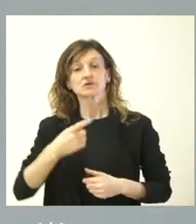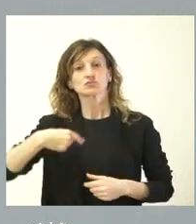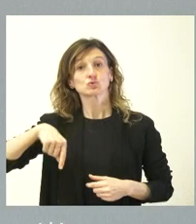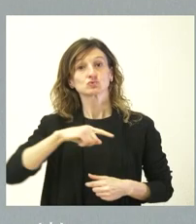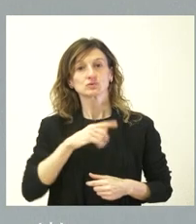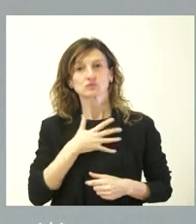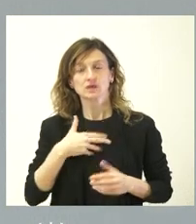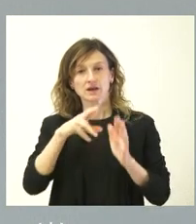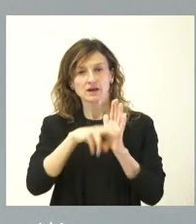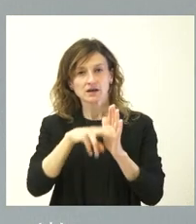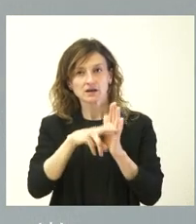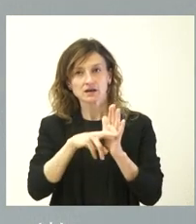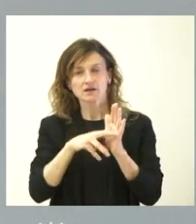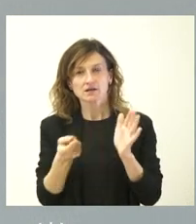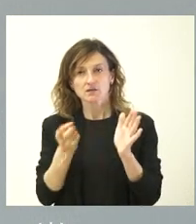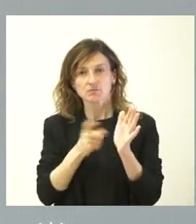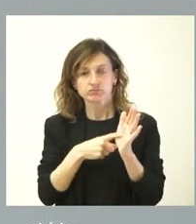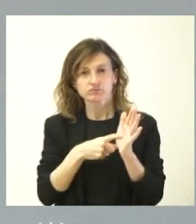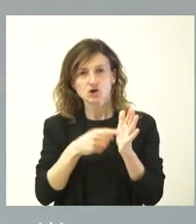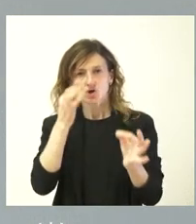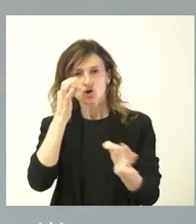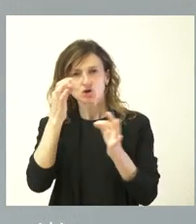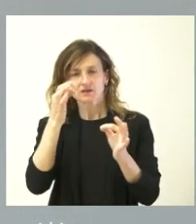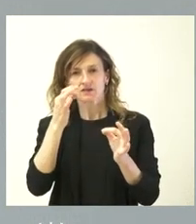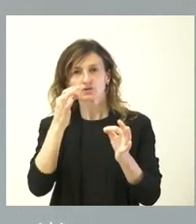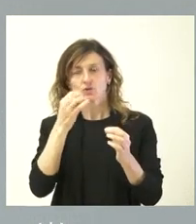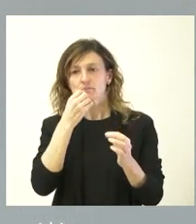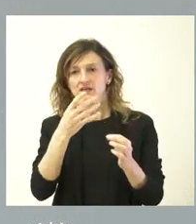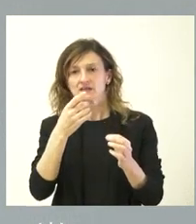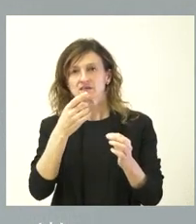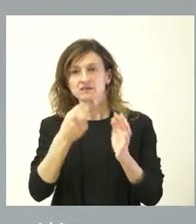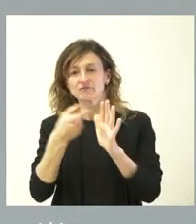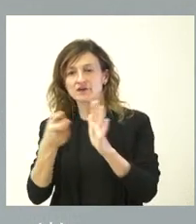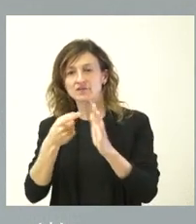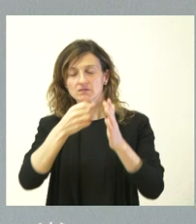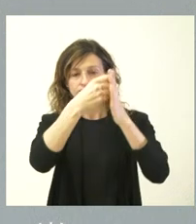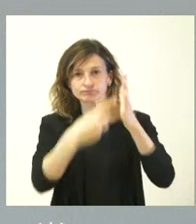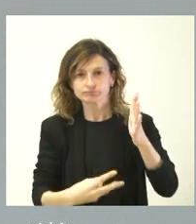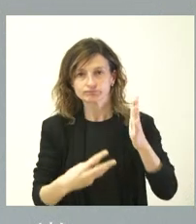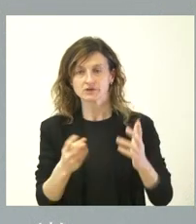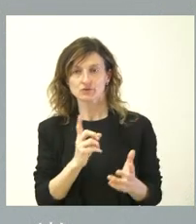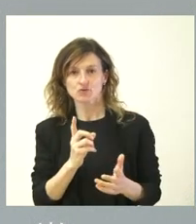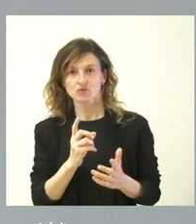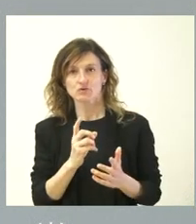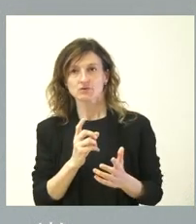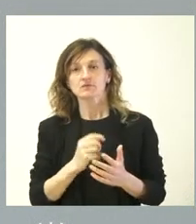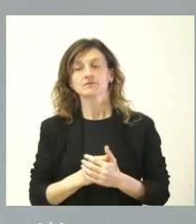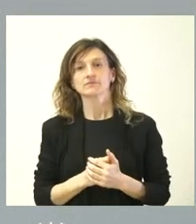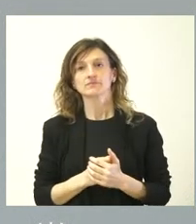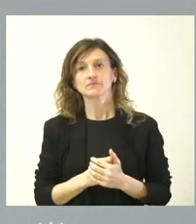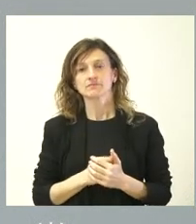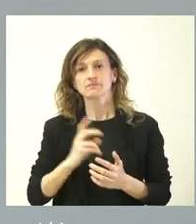poner en esta regulación una relación concreta de los bienes que pueden ser incluidos, hubieran sido por tanto